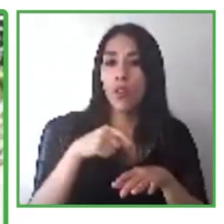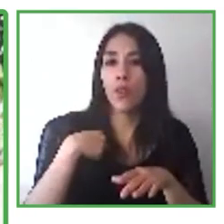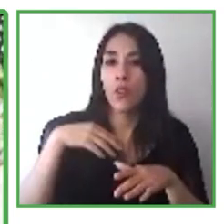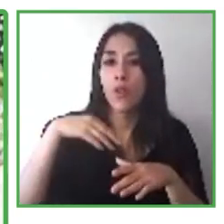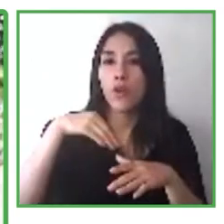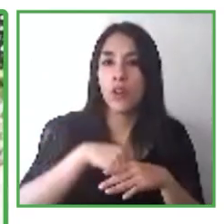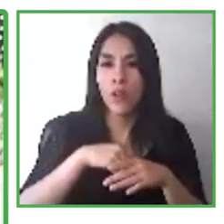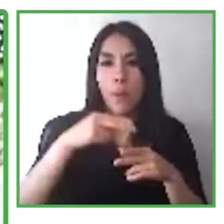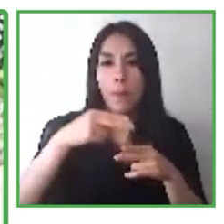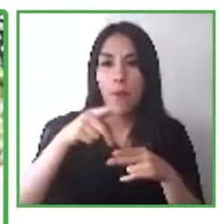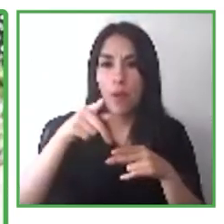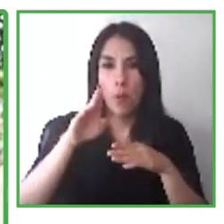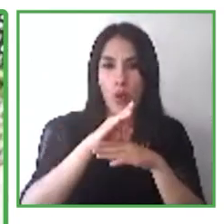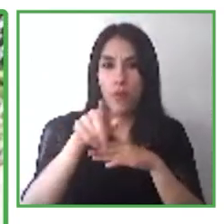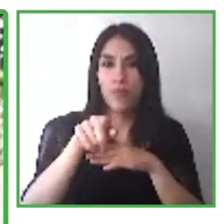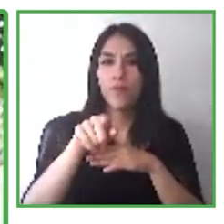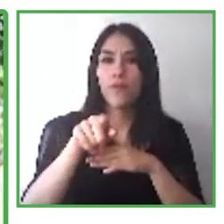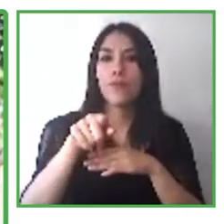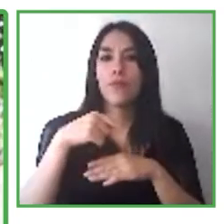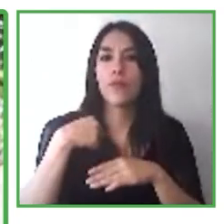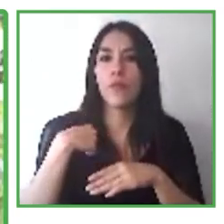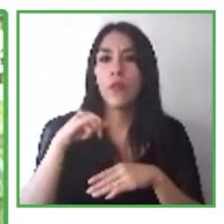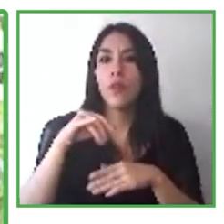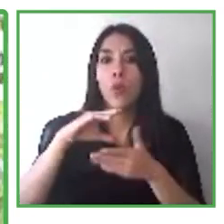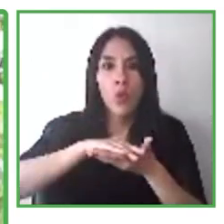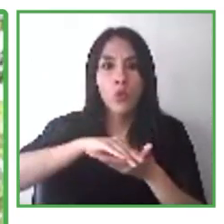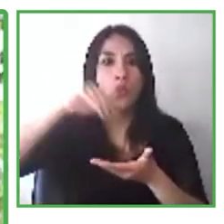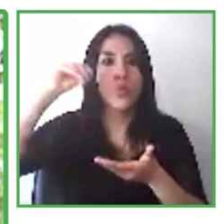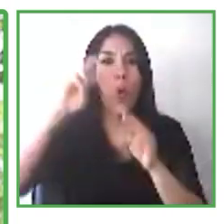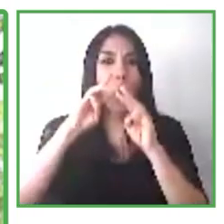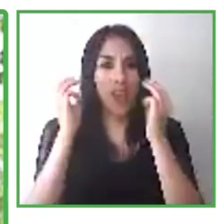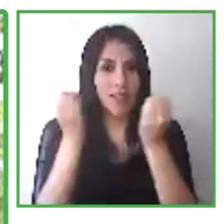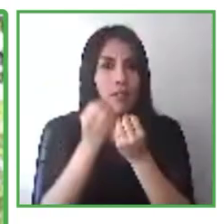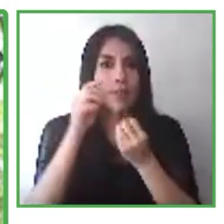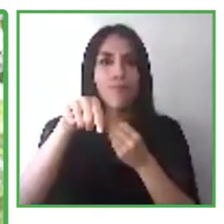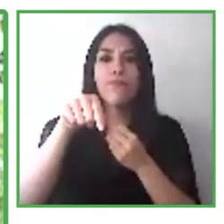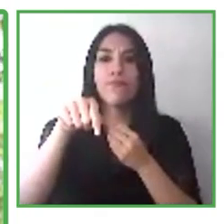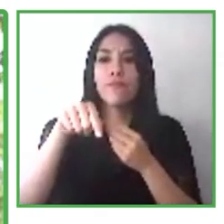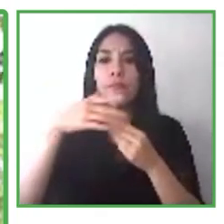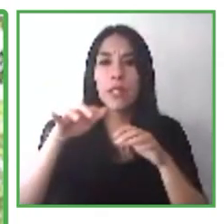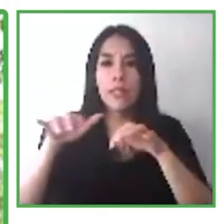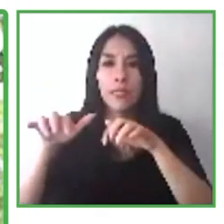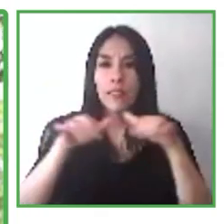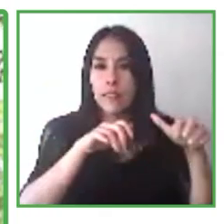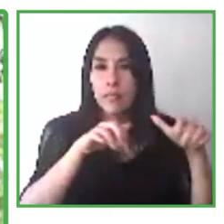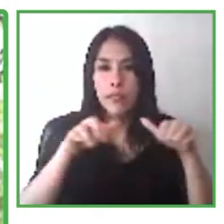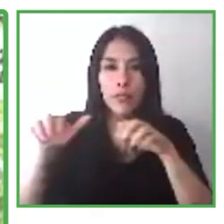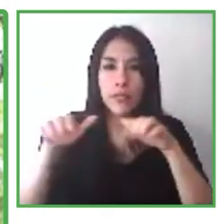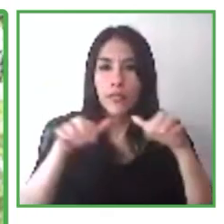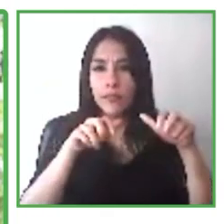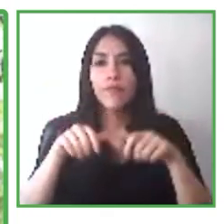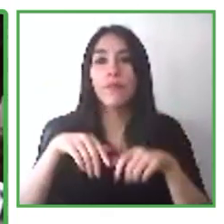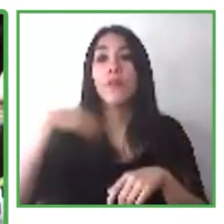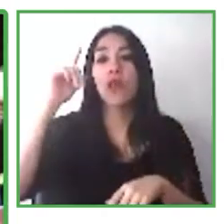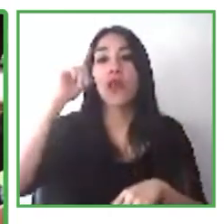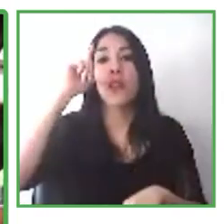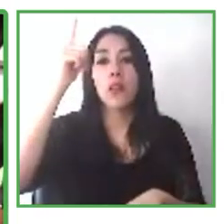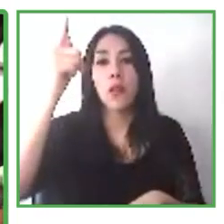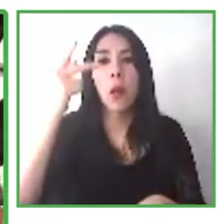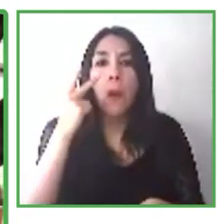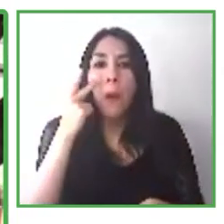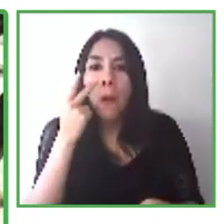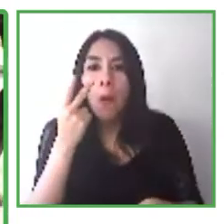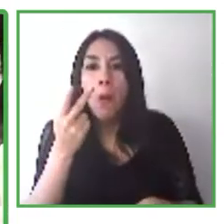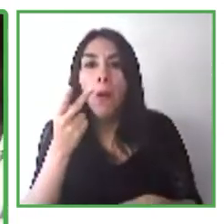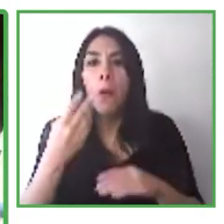y después con una carrera informática de gestión en la UNL virtual. Soy de Jean B.